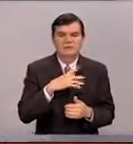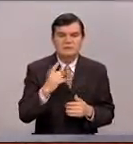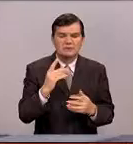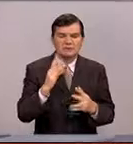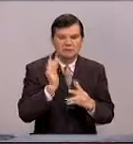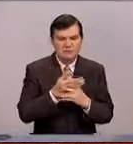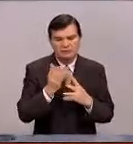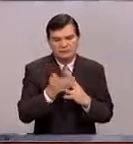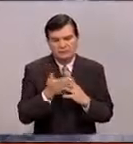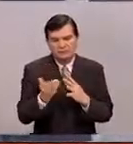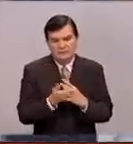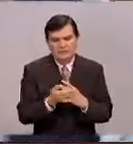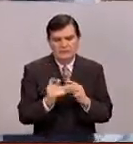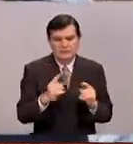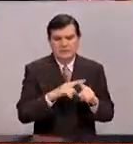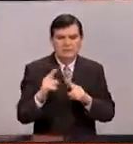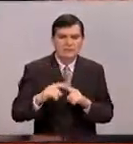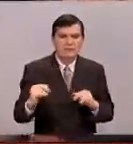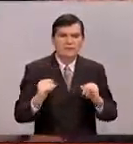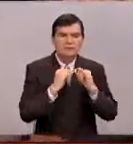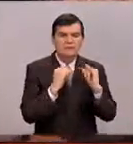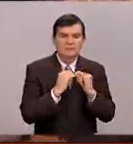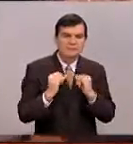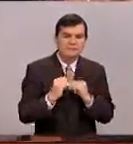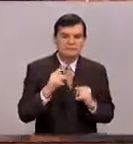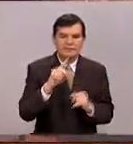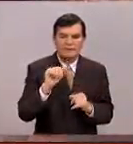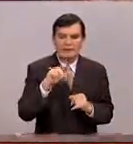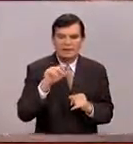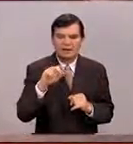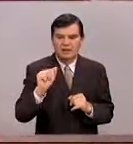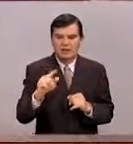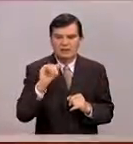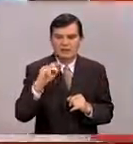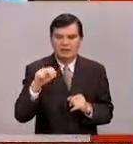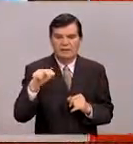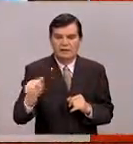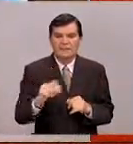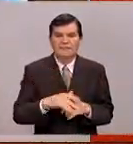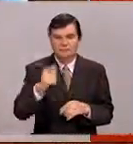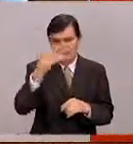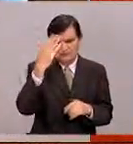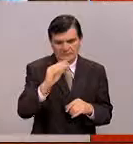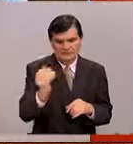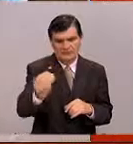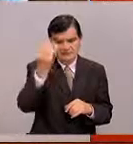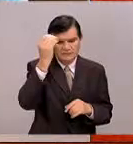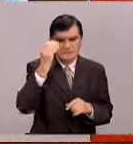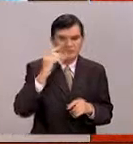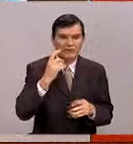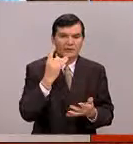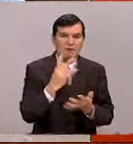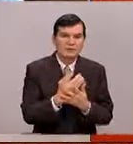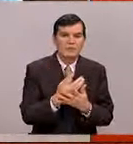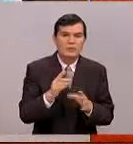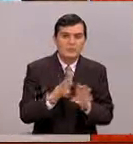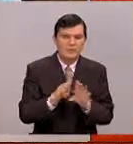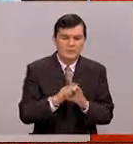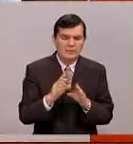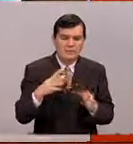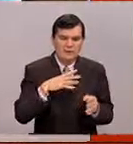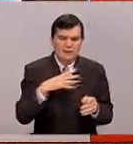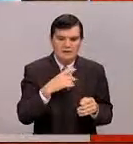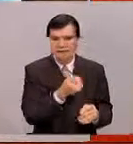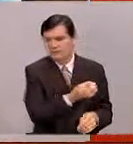individuos y de instituciones. Así es, doctora Dalila Aldana, como sabemos la ciencia, bueno, no solamente la tenemos